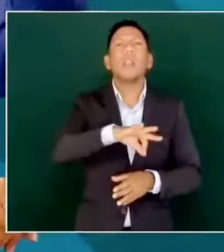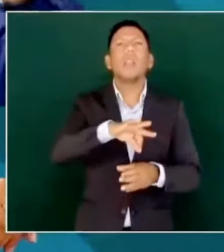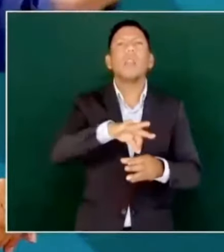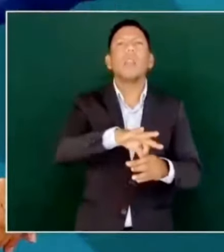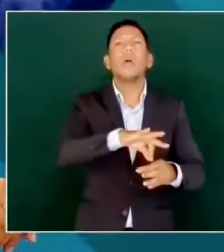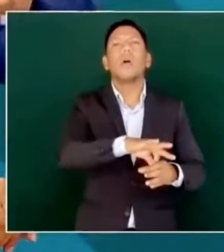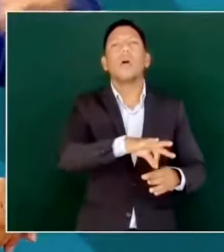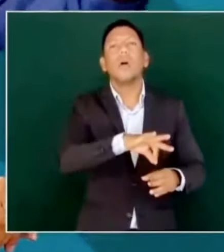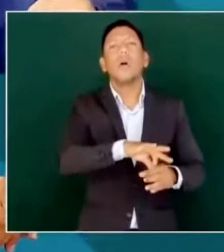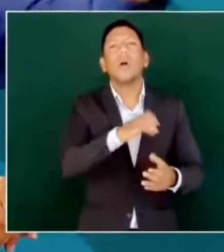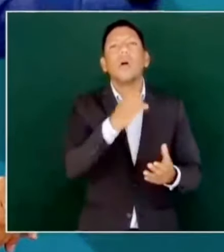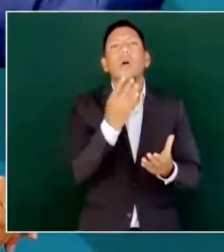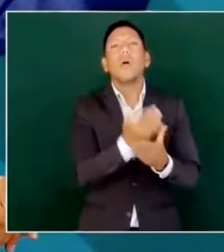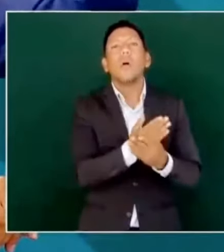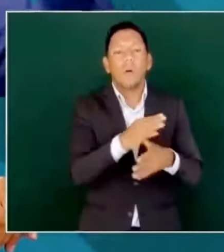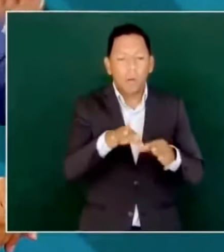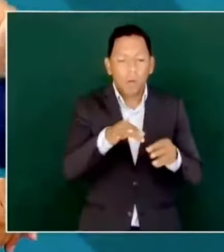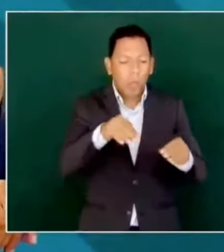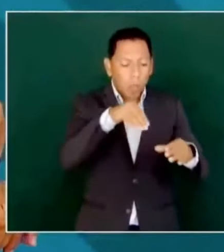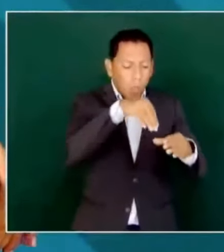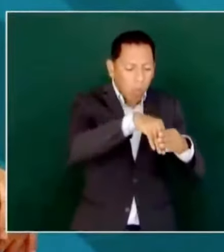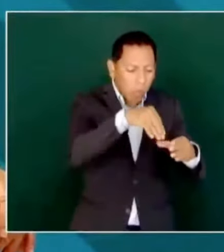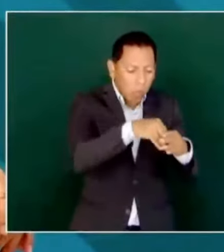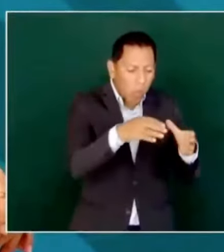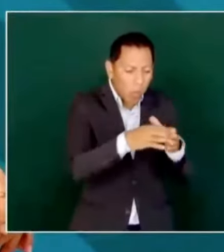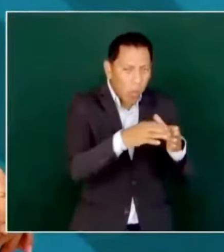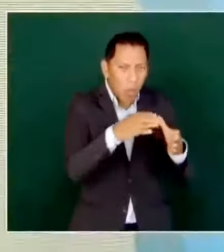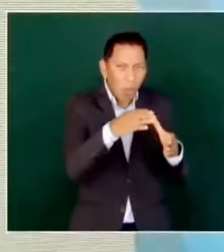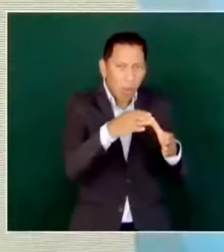rellenar las urnas y falsificar las actas.